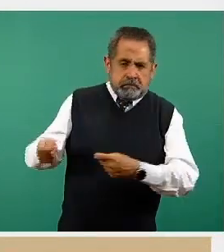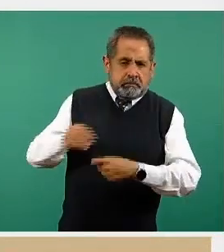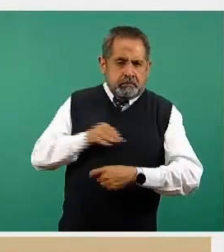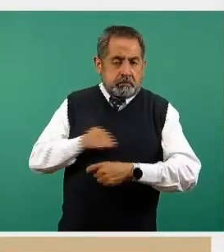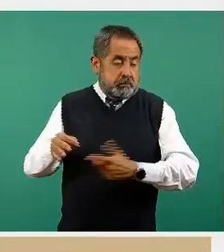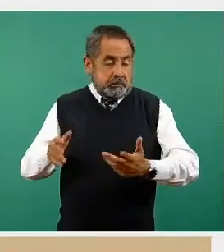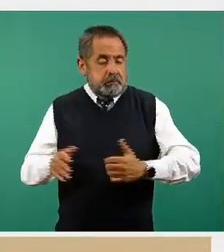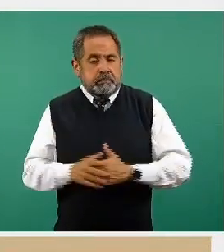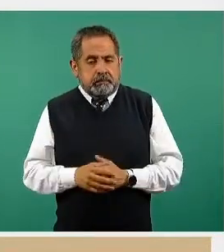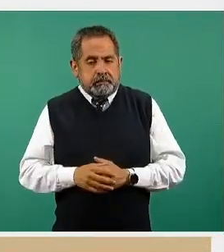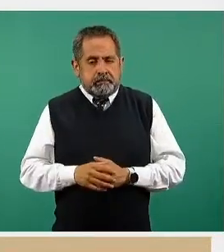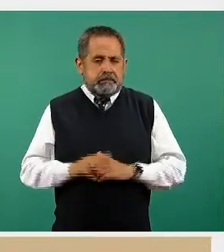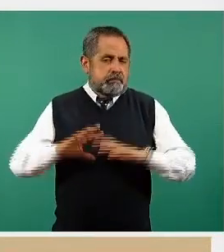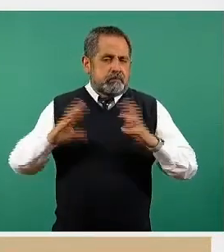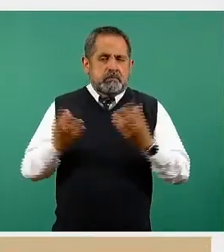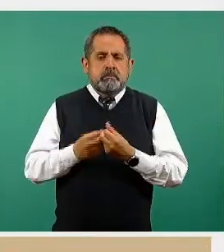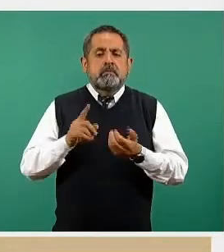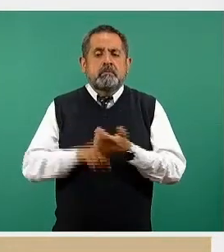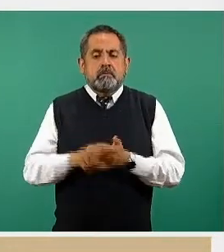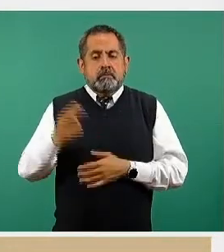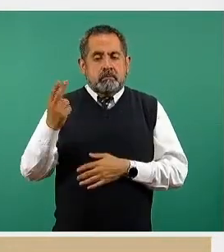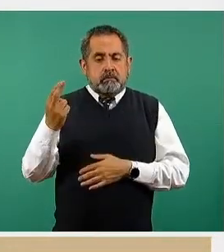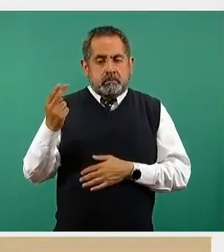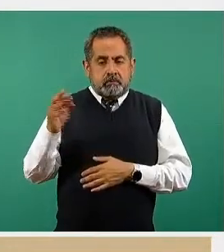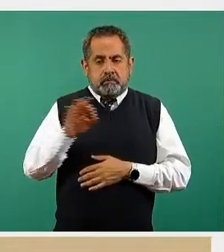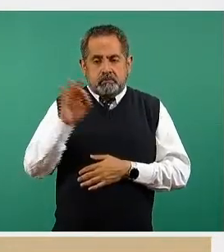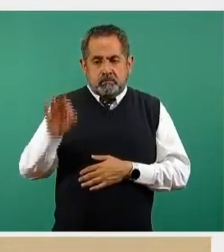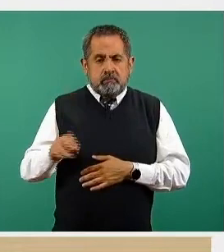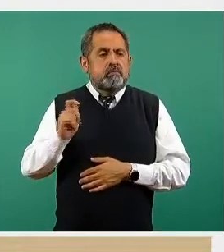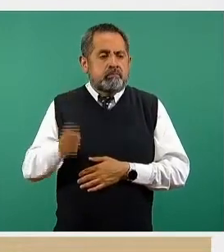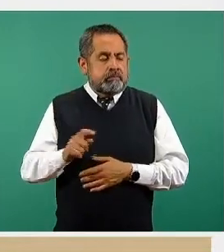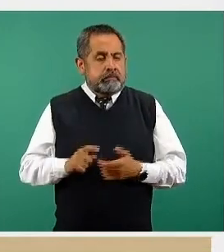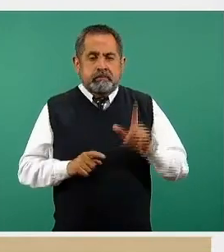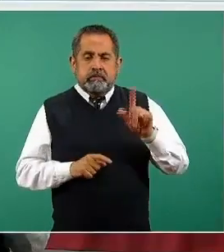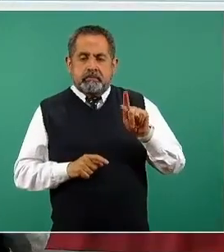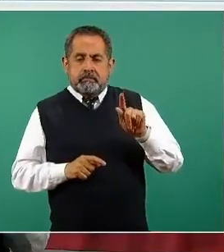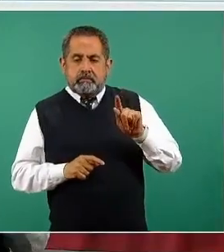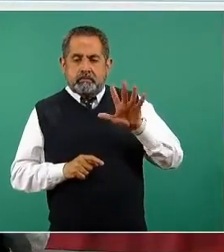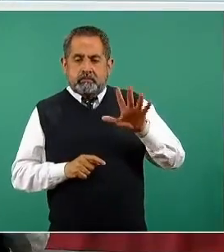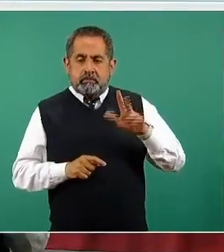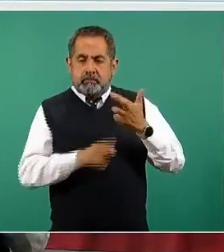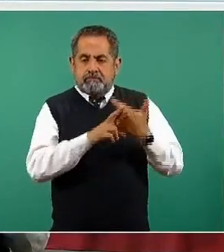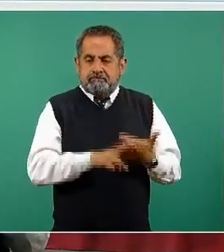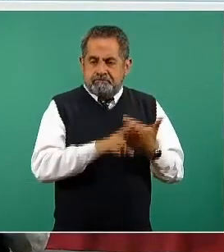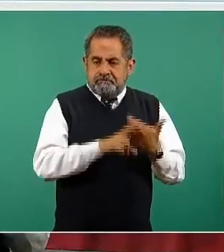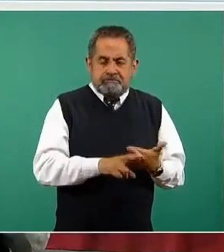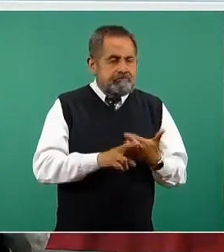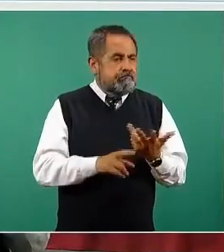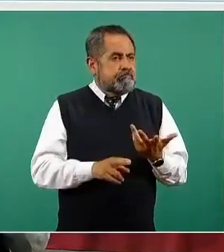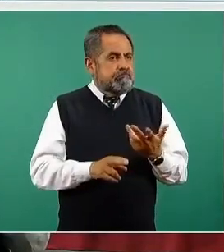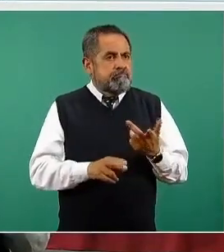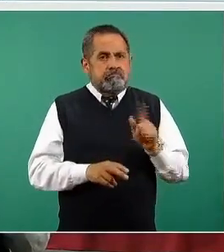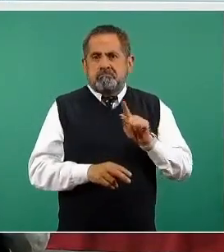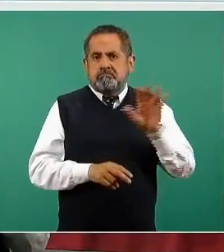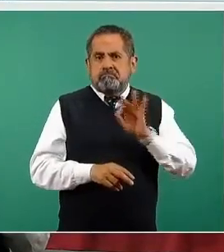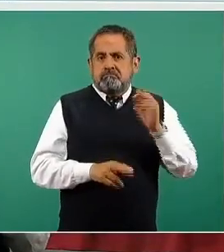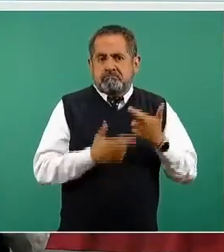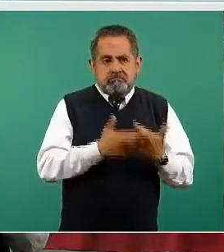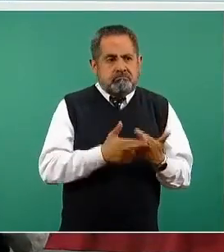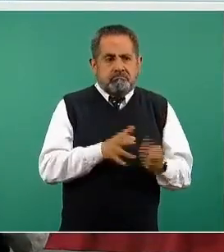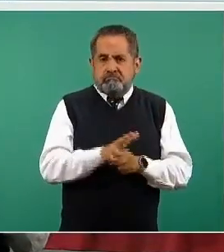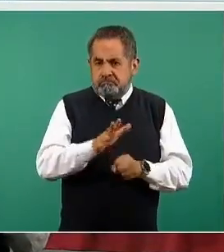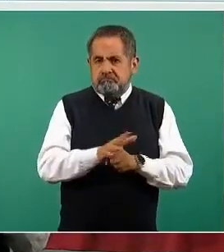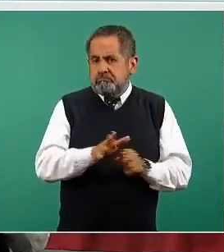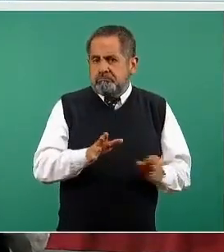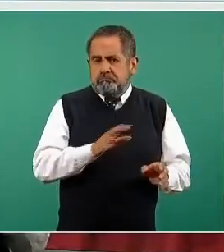ocupación completa, 25 por ciento, lo cual representó el incremento de un punto porcentual en relación al día de ayer y